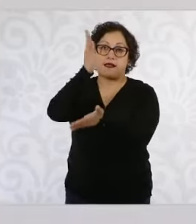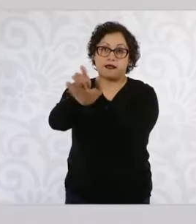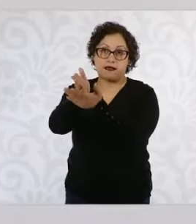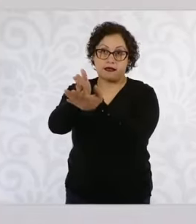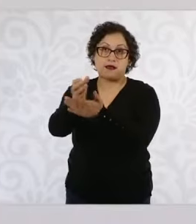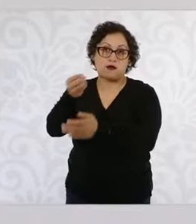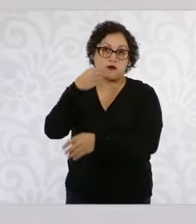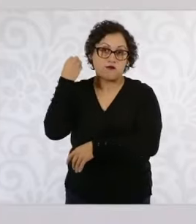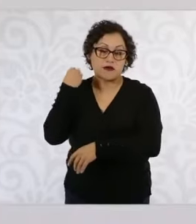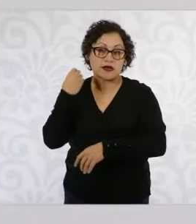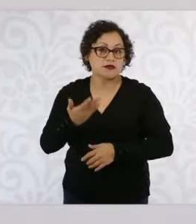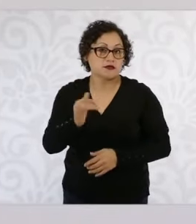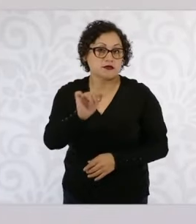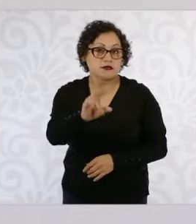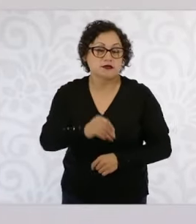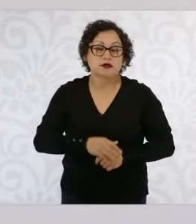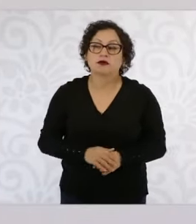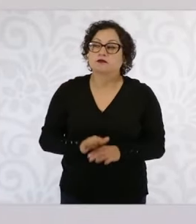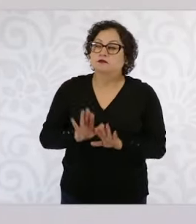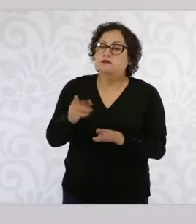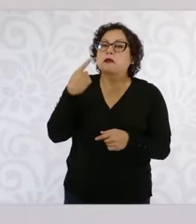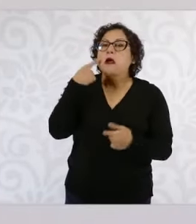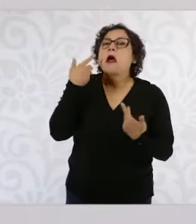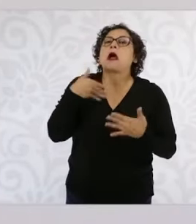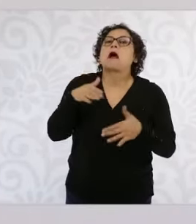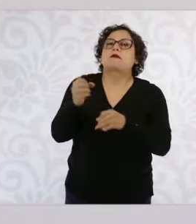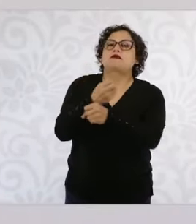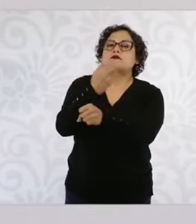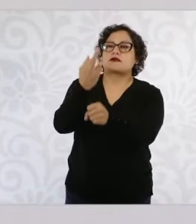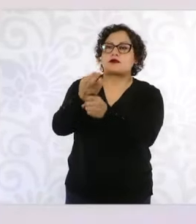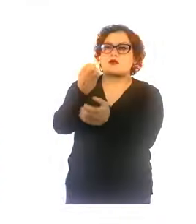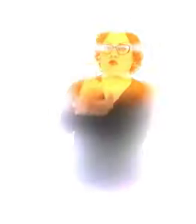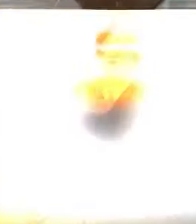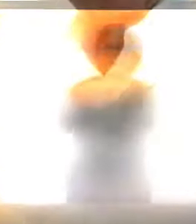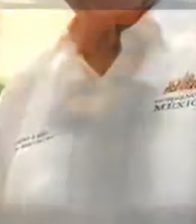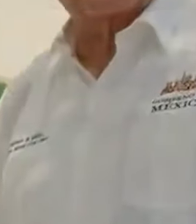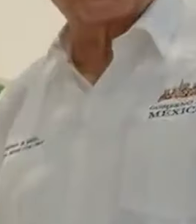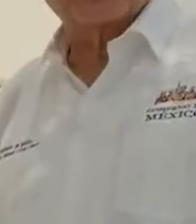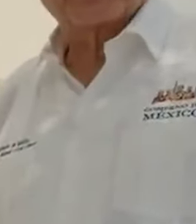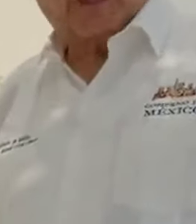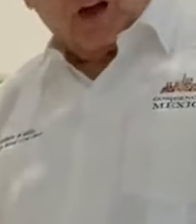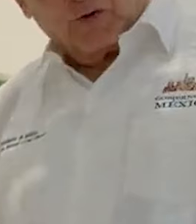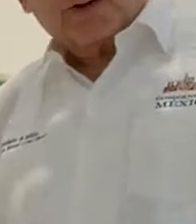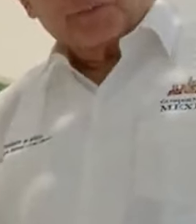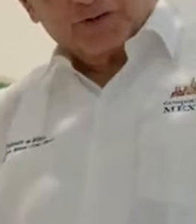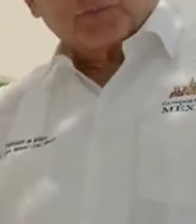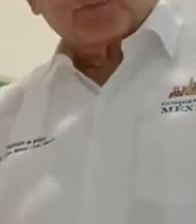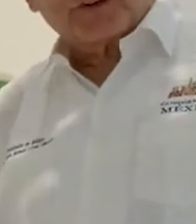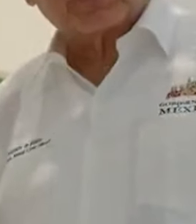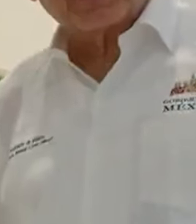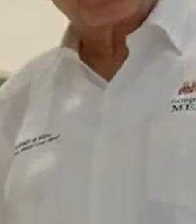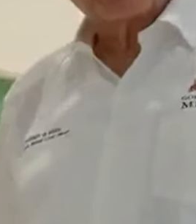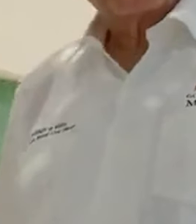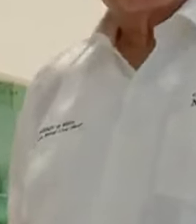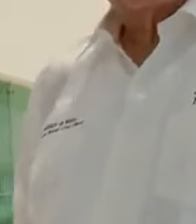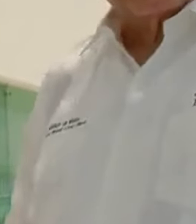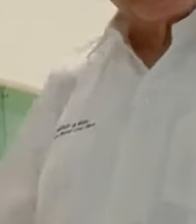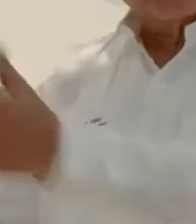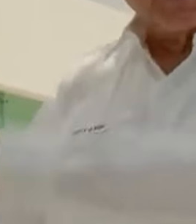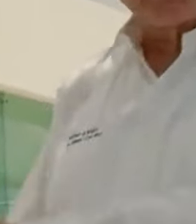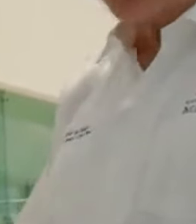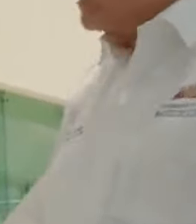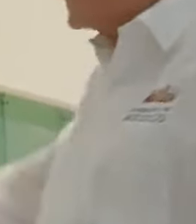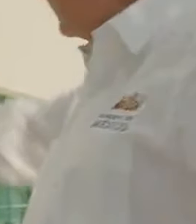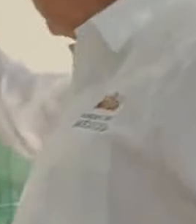vamos a encargar al secretario de Economía. Le agradezco, sería todo en parte. Buen día. El Banco del Bienestar está en el ojo del huracán.